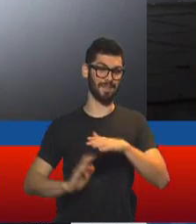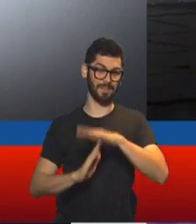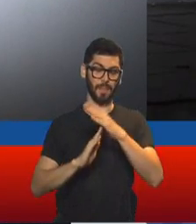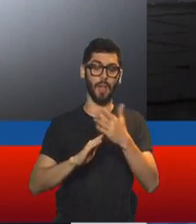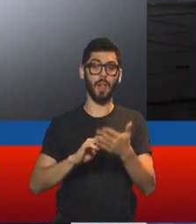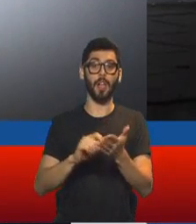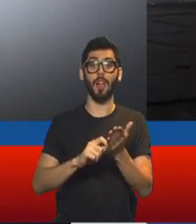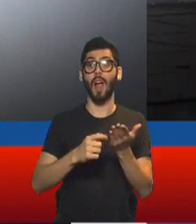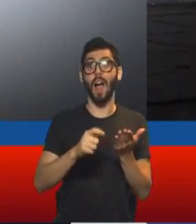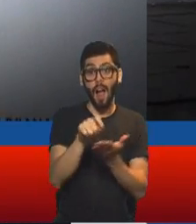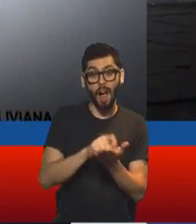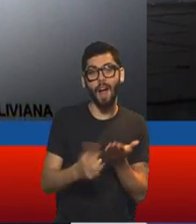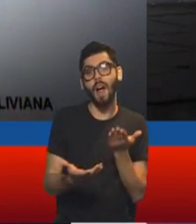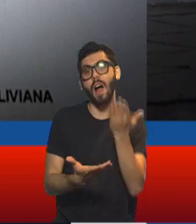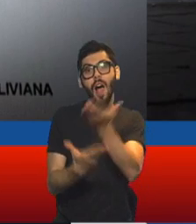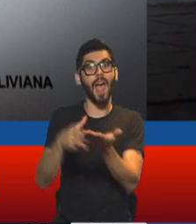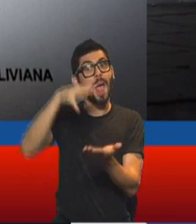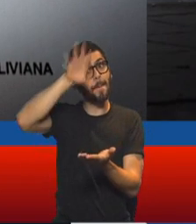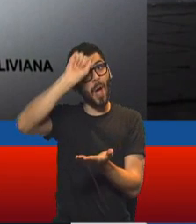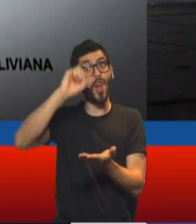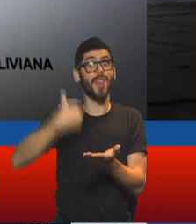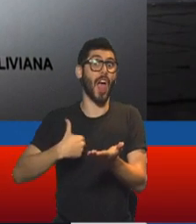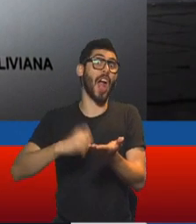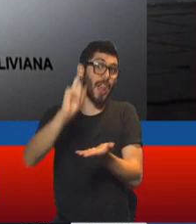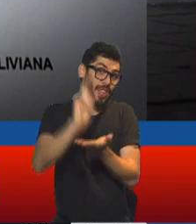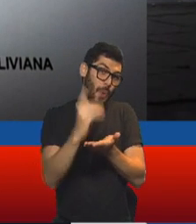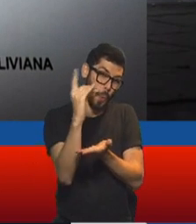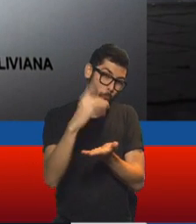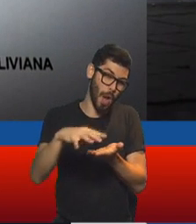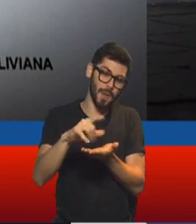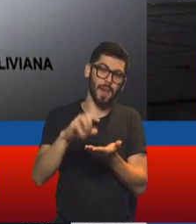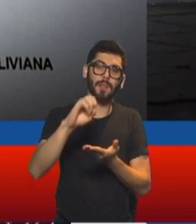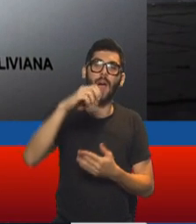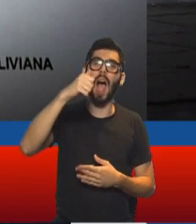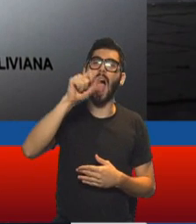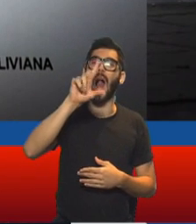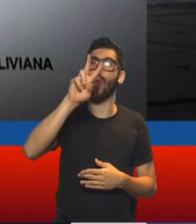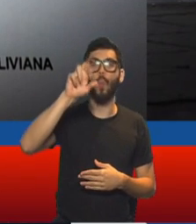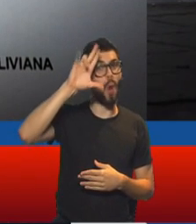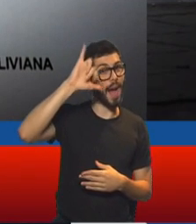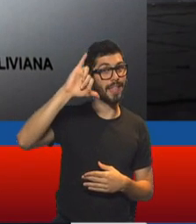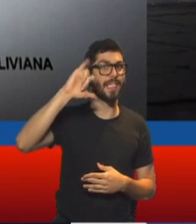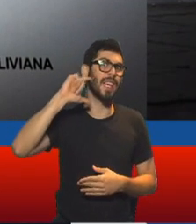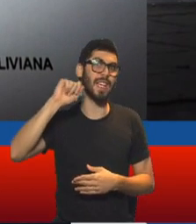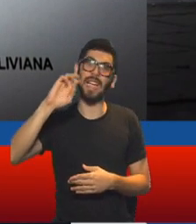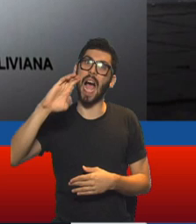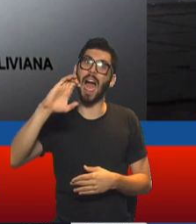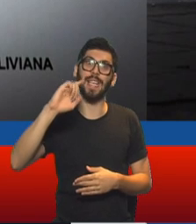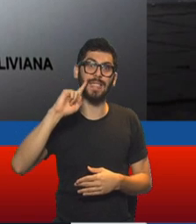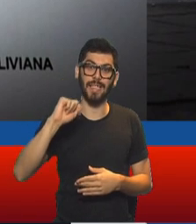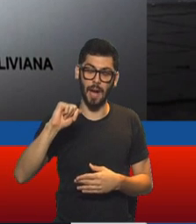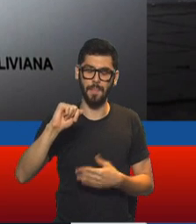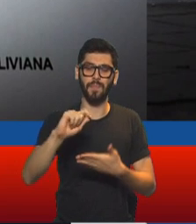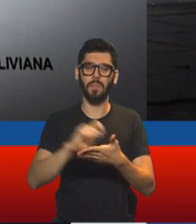remitida al embajador argentino en ese momento en Bolivia, Normando Álvarez García. Esta insólita